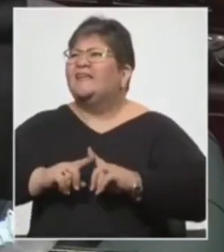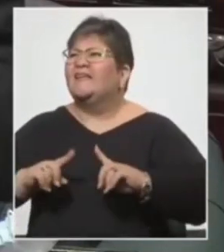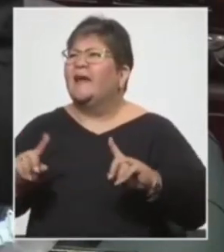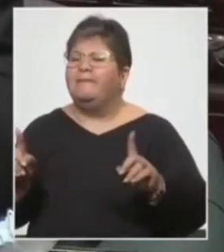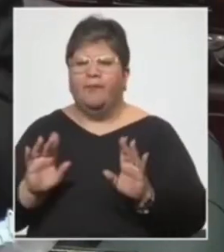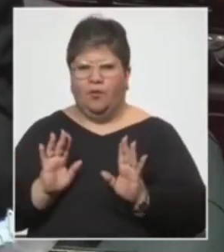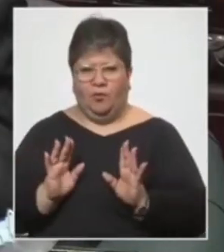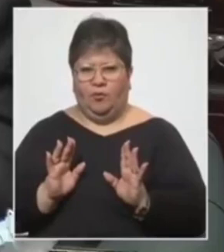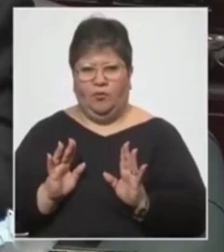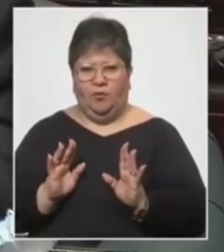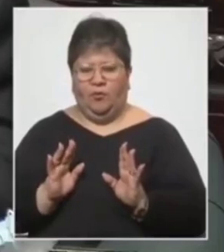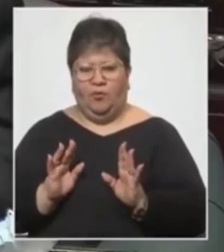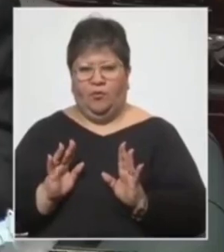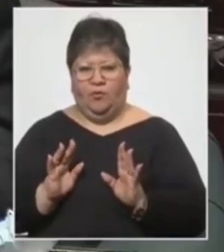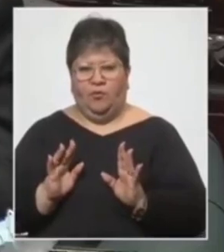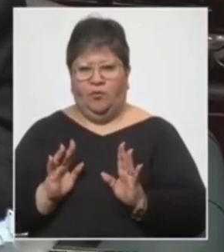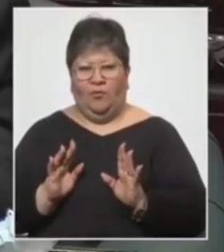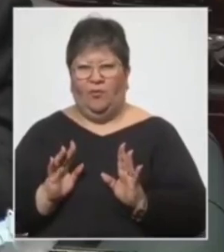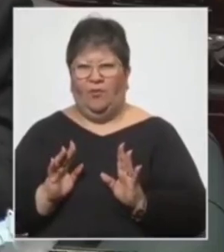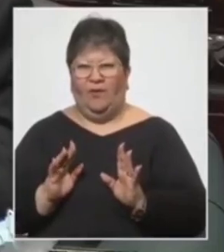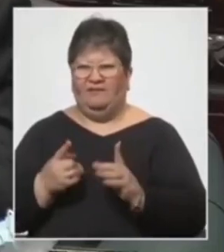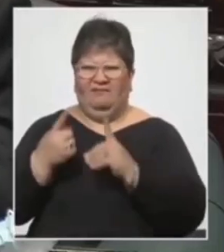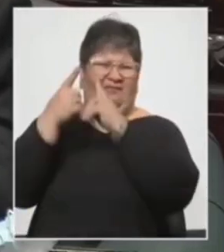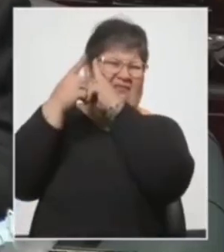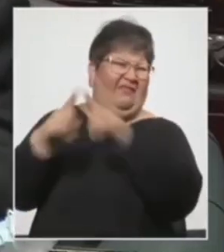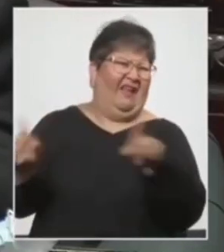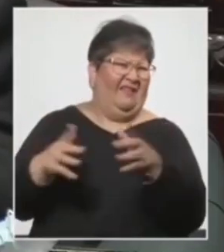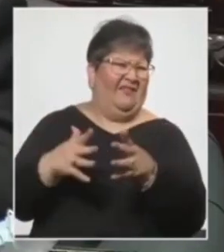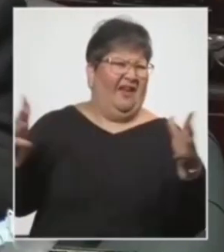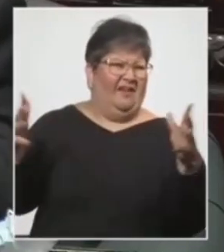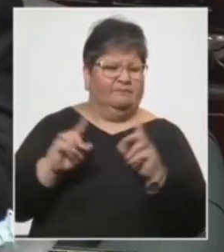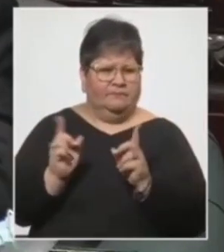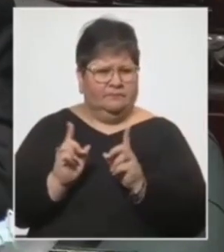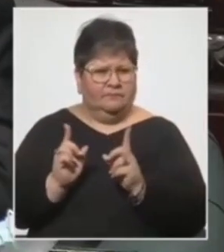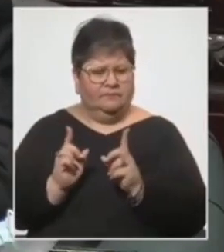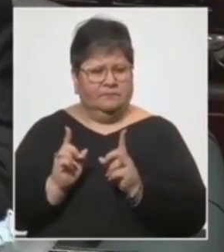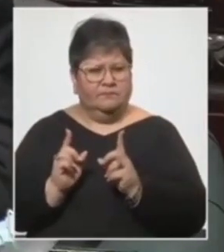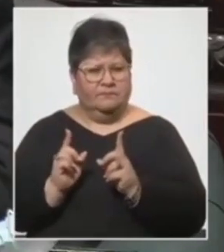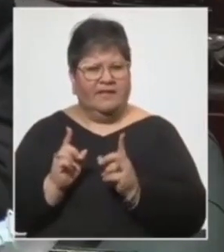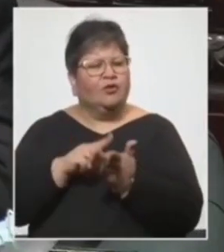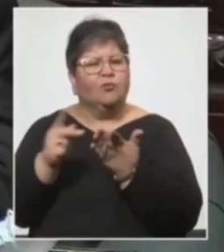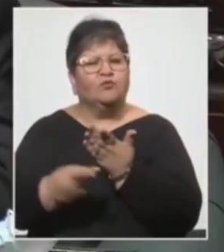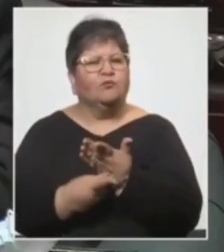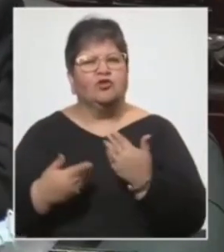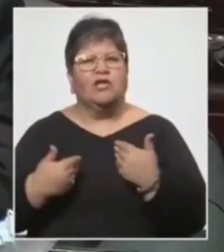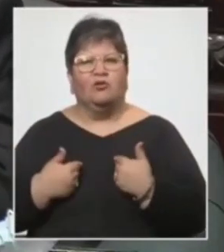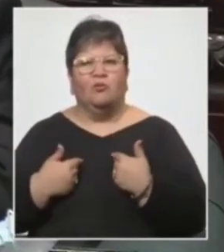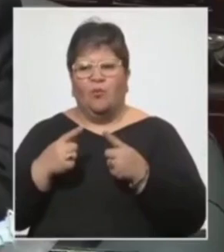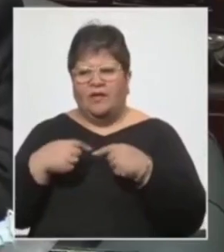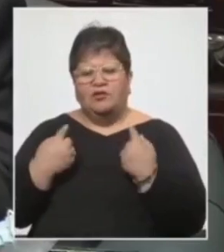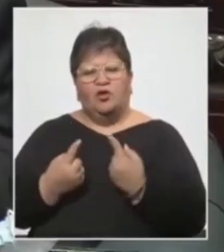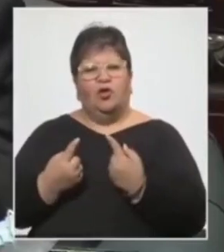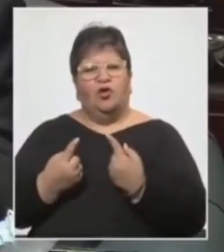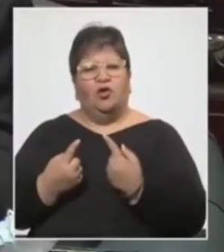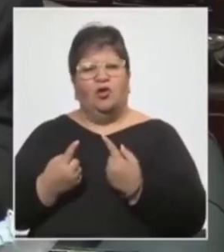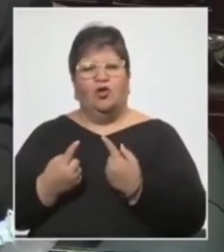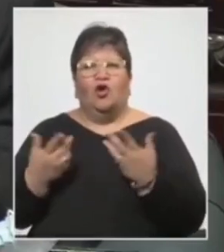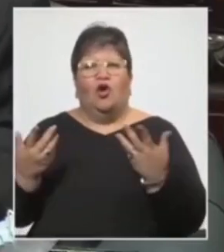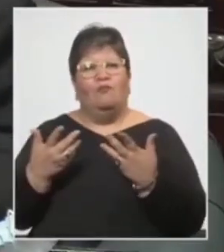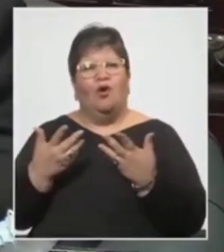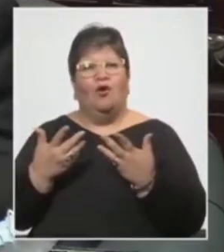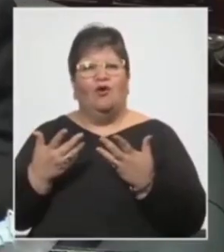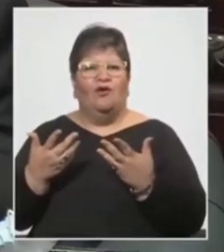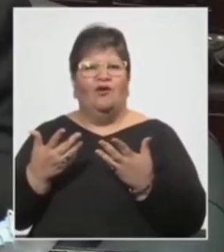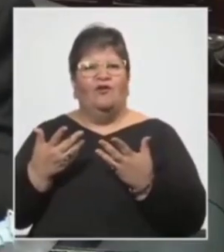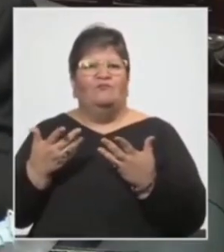tenemos una distancia. esta no es un proyecto nuestro de Papá Noel no es